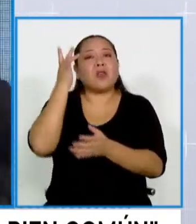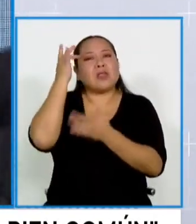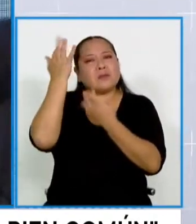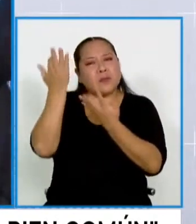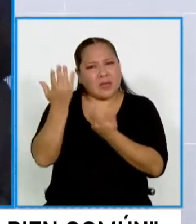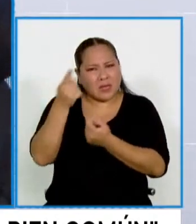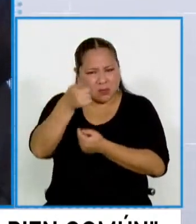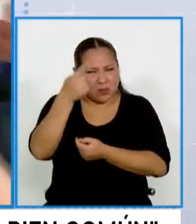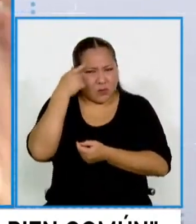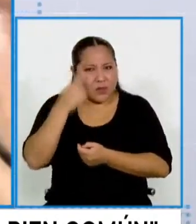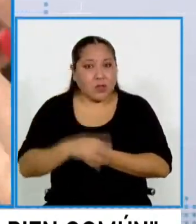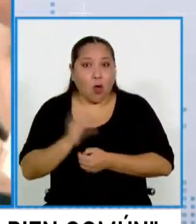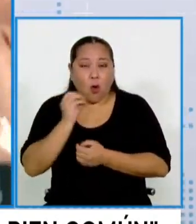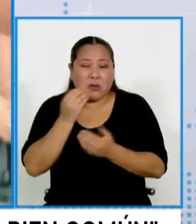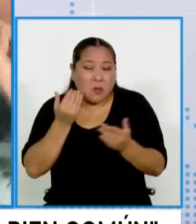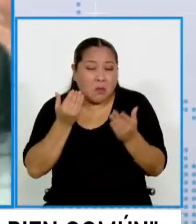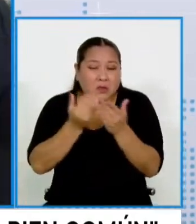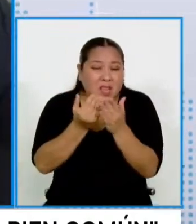usted, o estamos camino a eso?